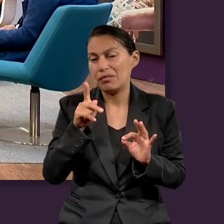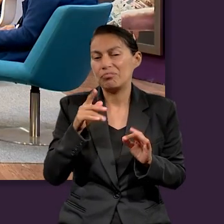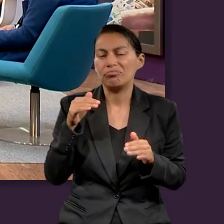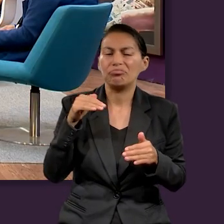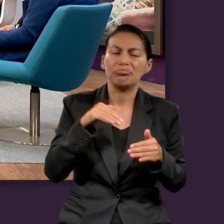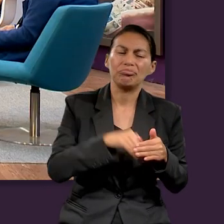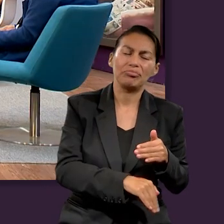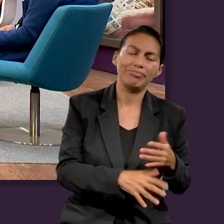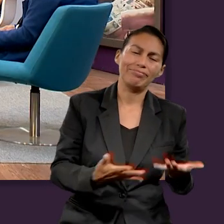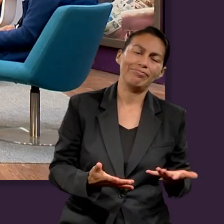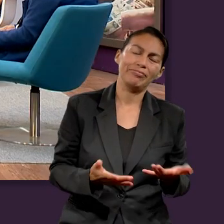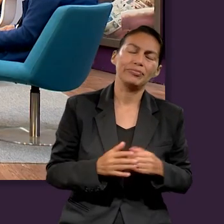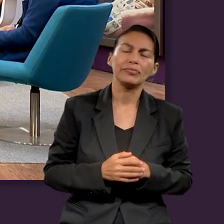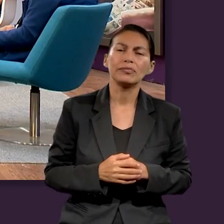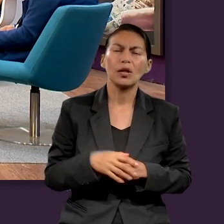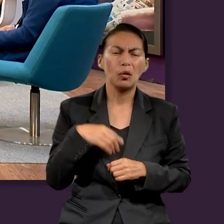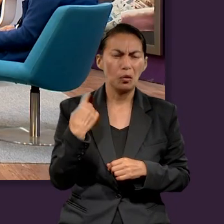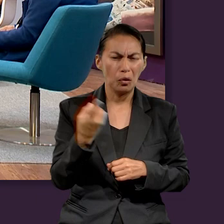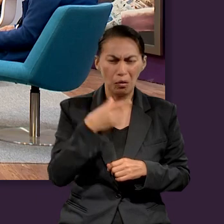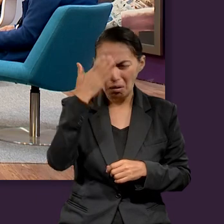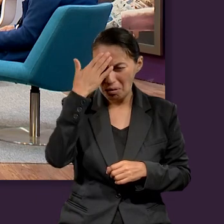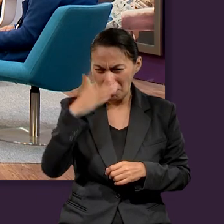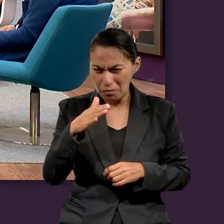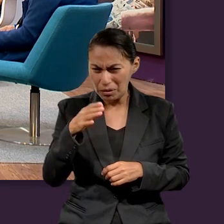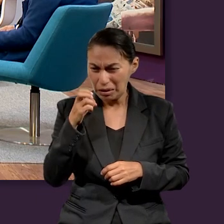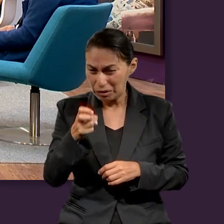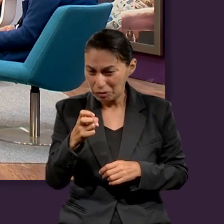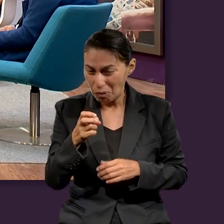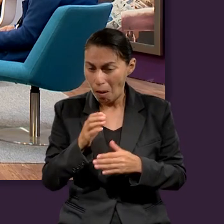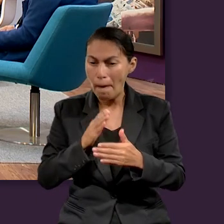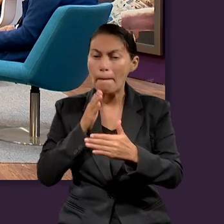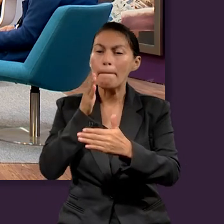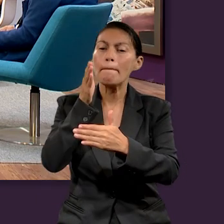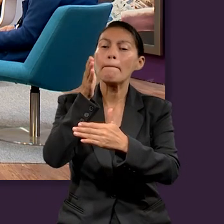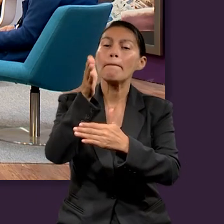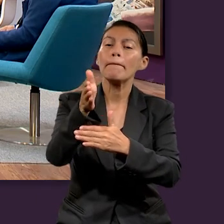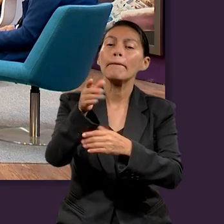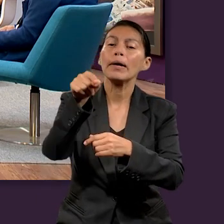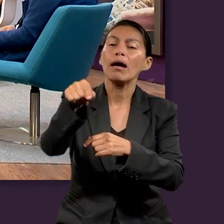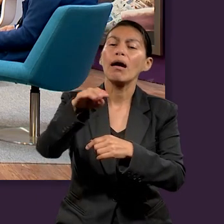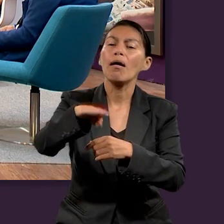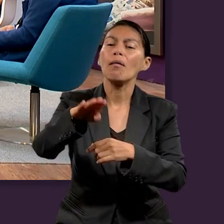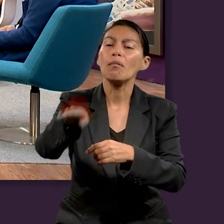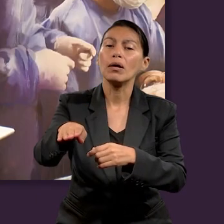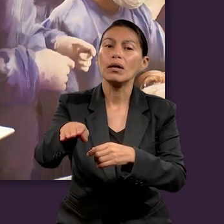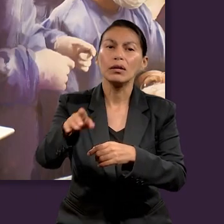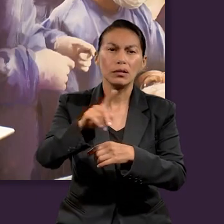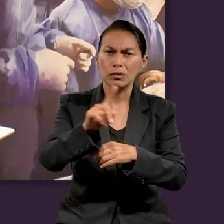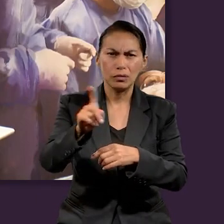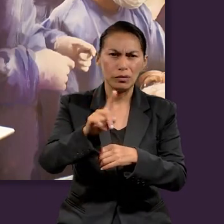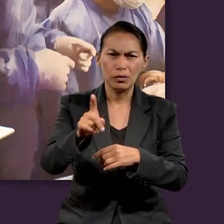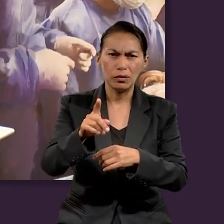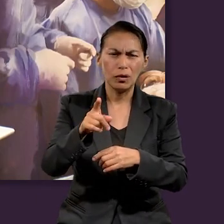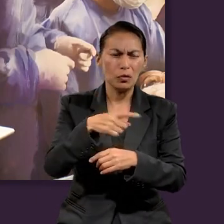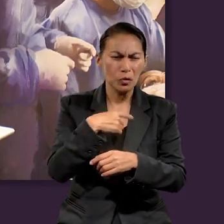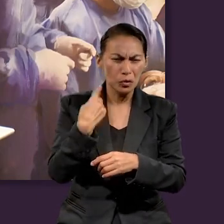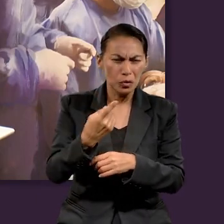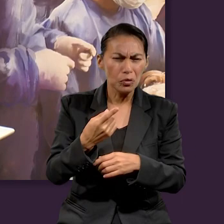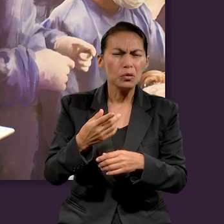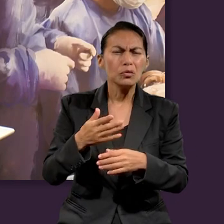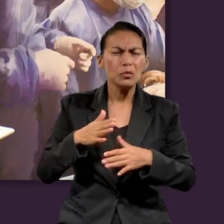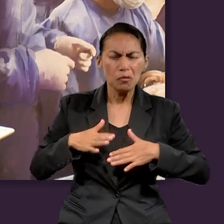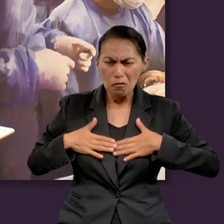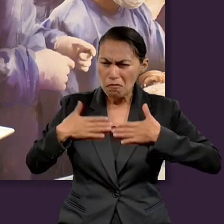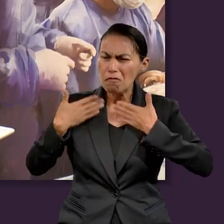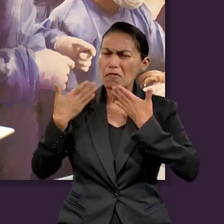José Luis hace un momento, no es que nosotros sepamos que ese camino nos lleva a la muerte, sino que estamos seguros incluso